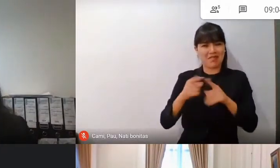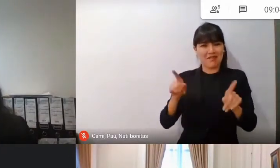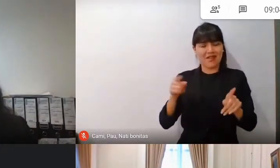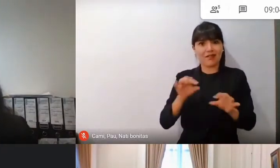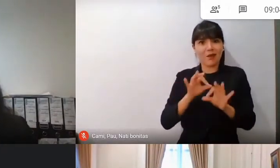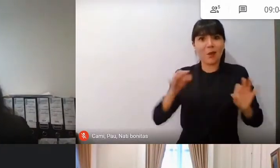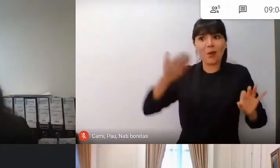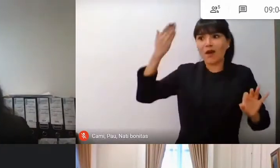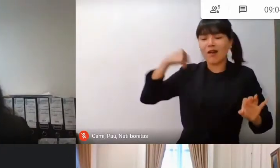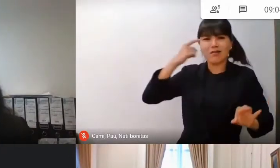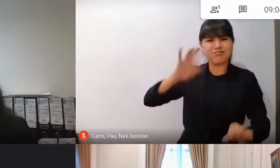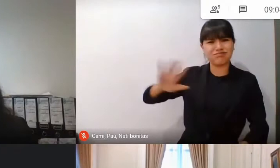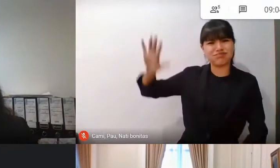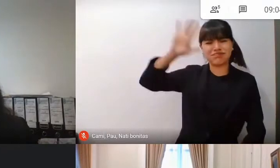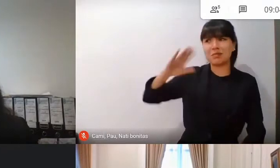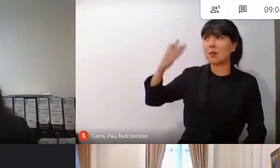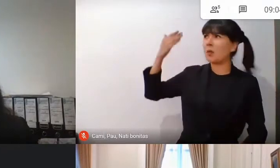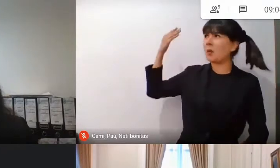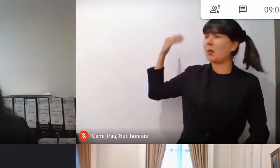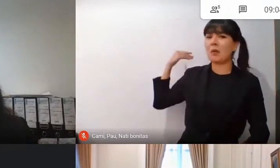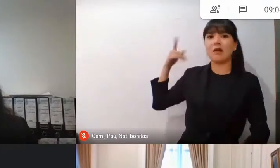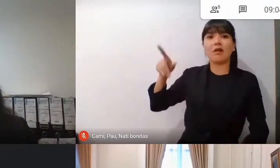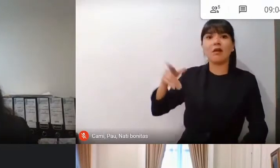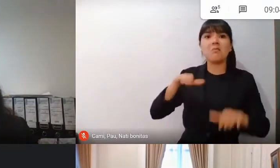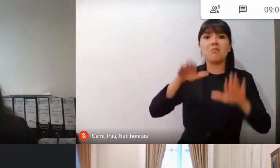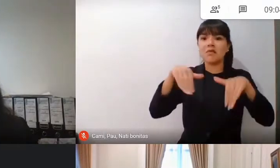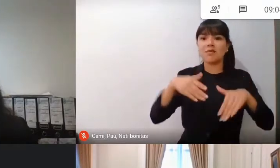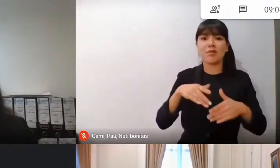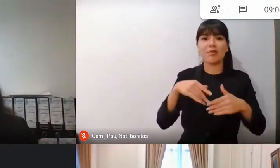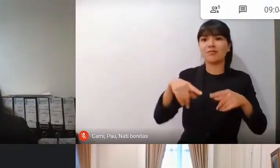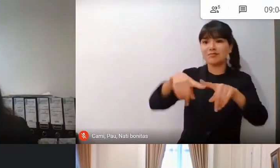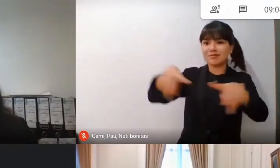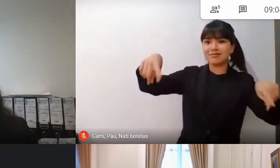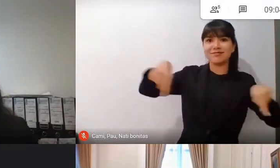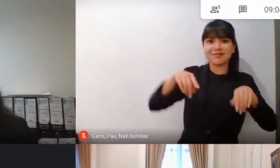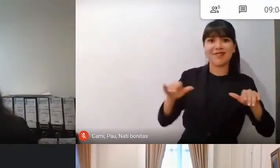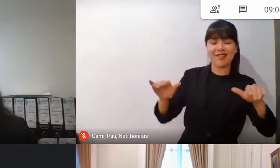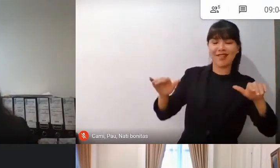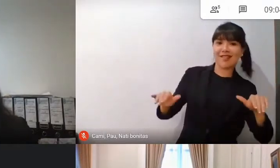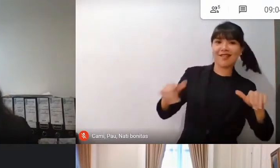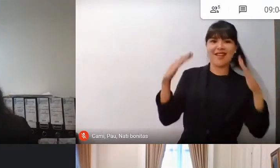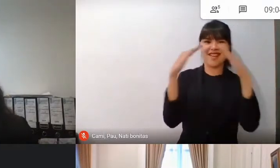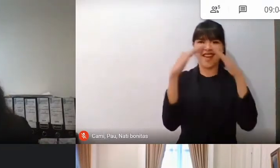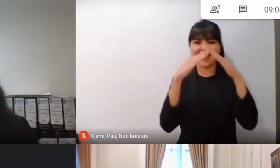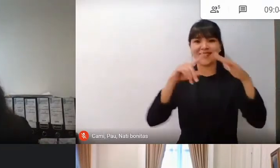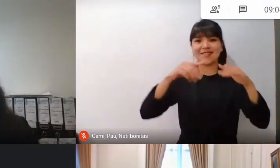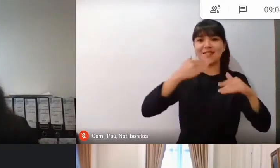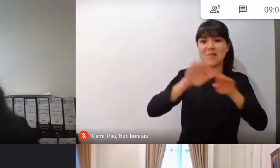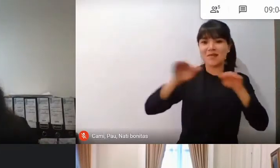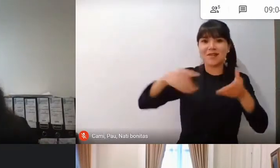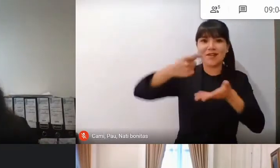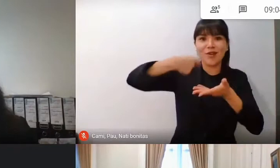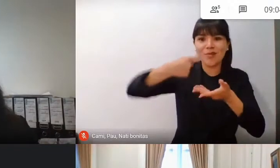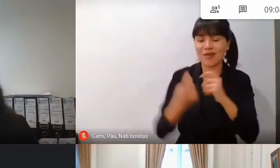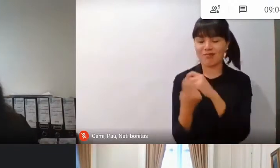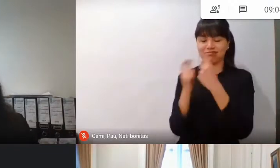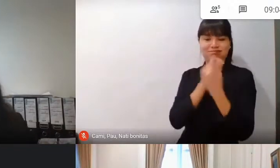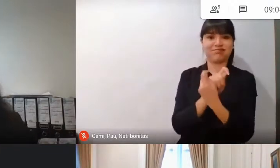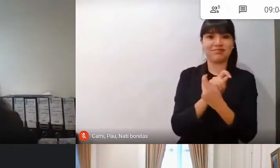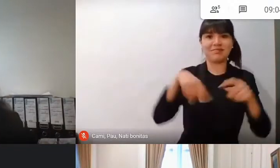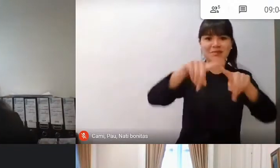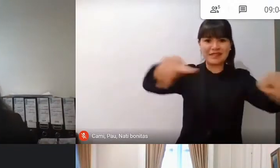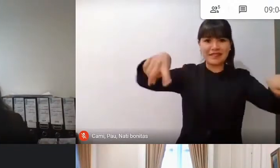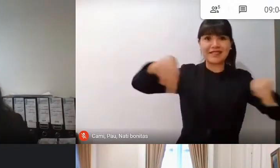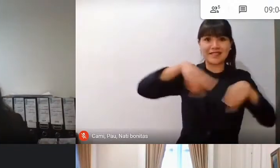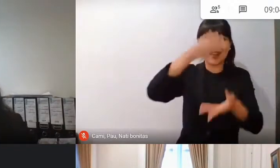que los livings de las casas, el comedor, el dormitorio, se iba a transformar en aula, en sala de clase. ¿Qué